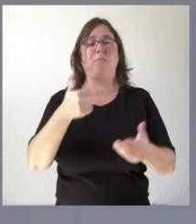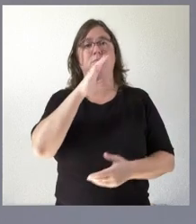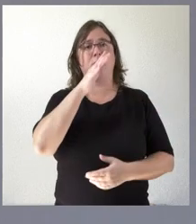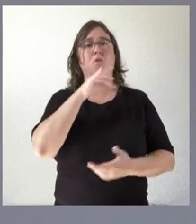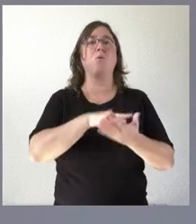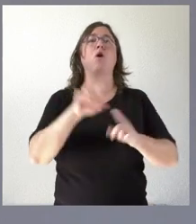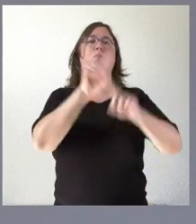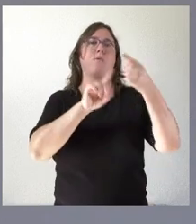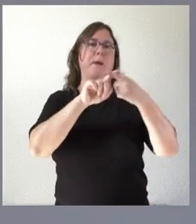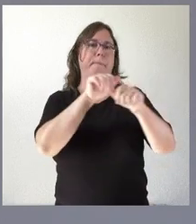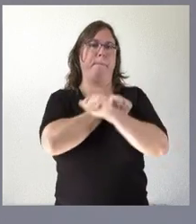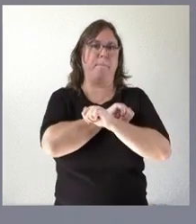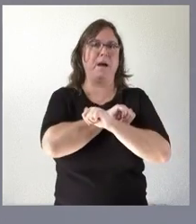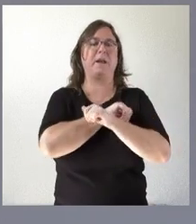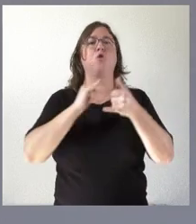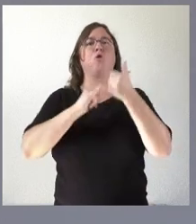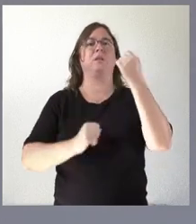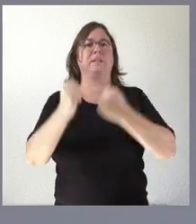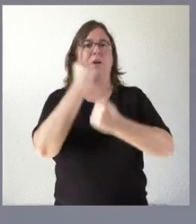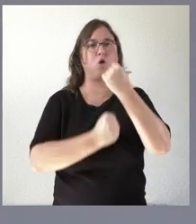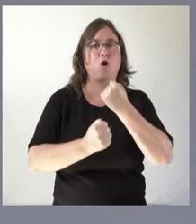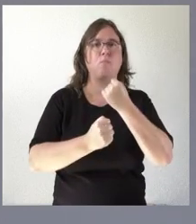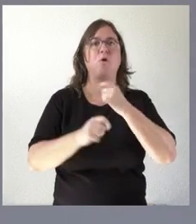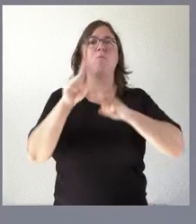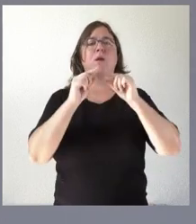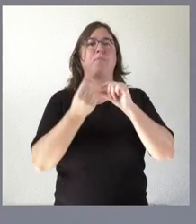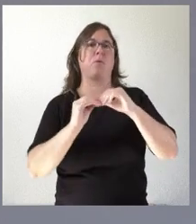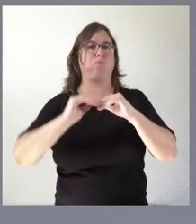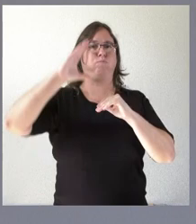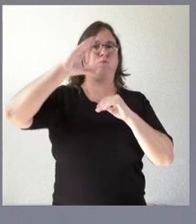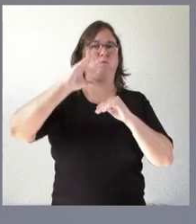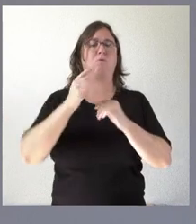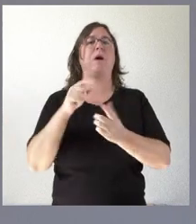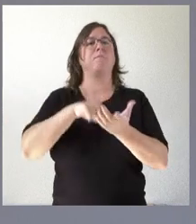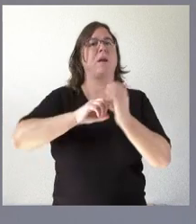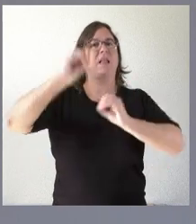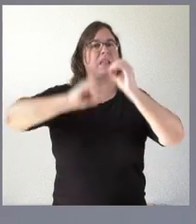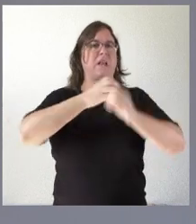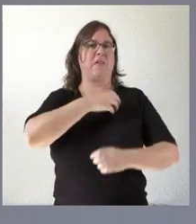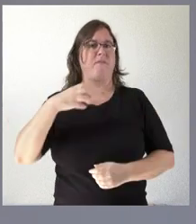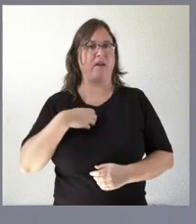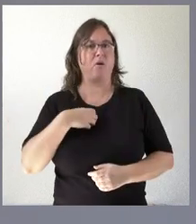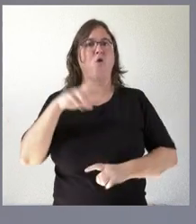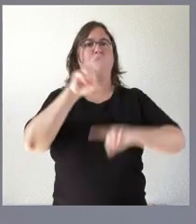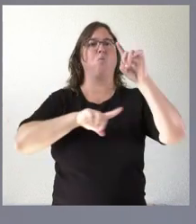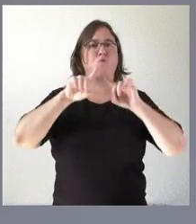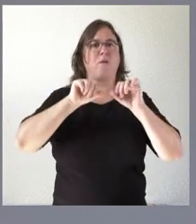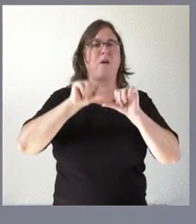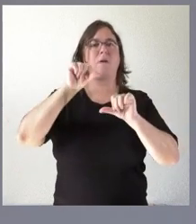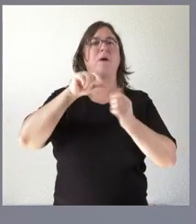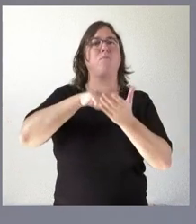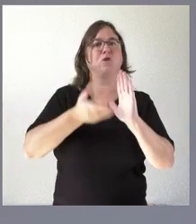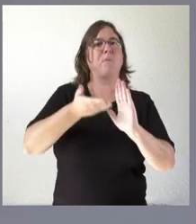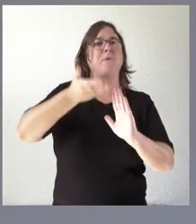del paro el problema de la crisis económica el problema de la inflación el problema de los tipos de interés el problema de la anunciada subida de impuestos